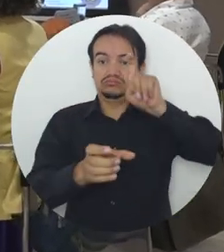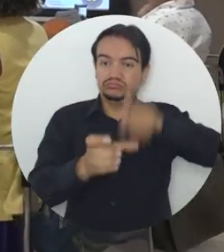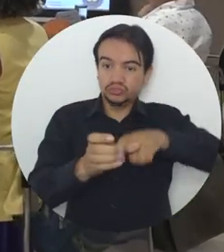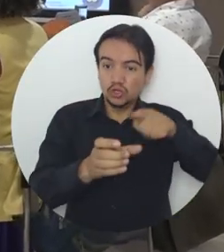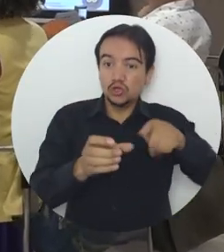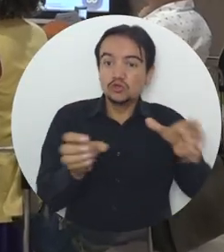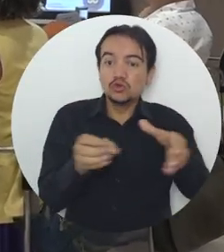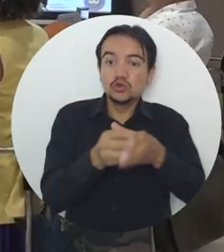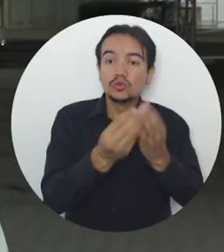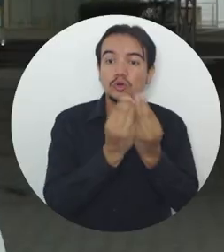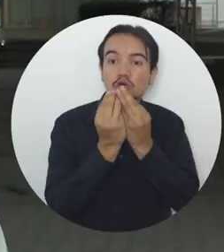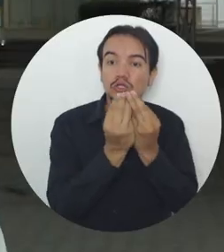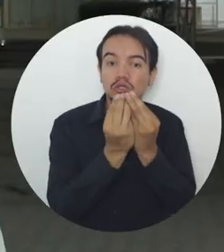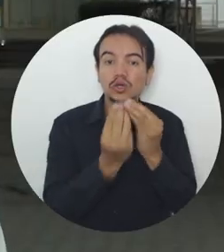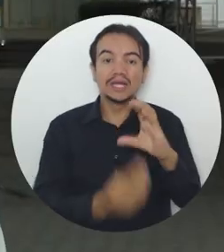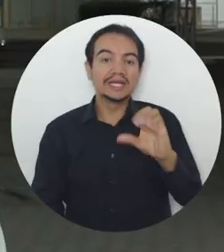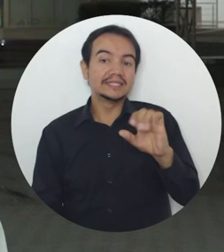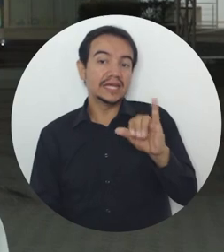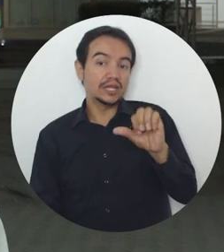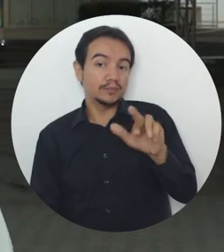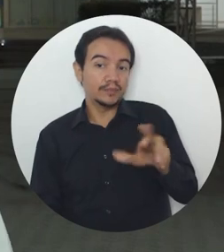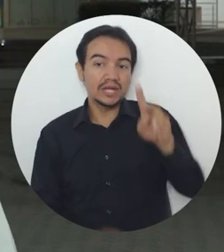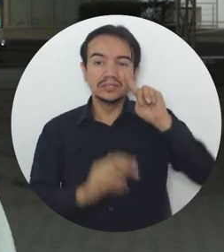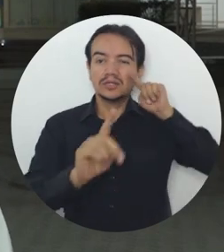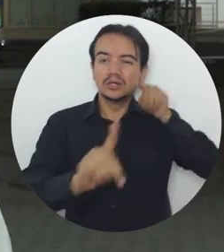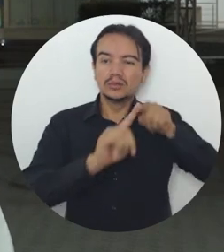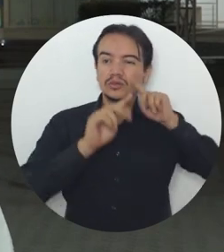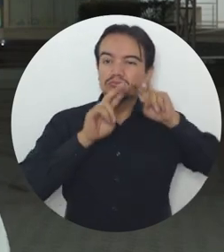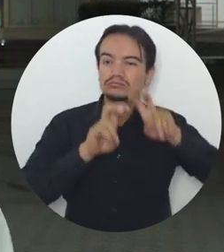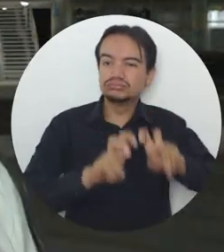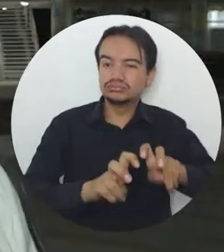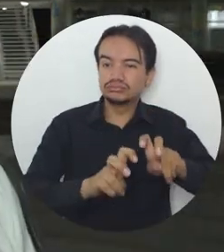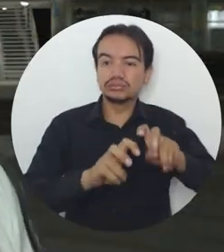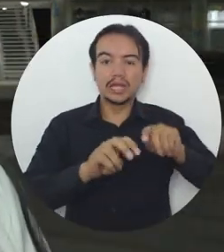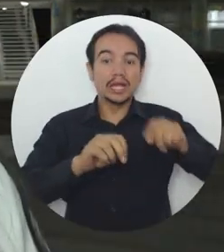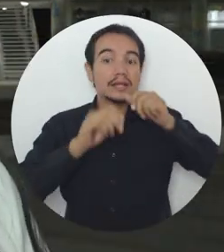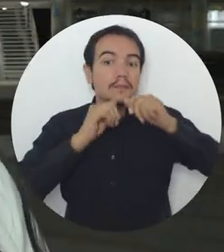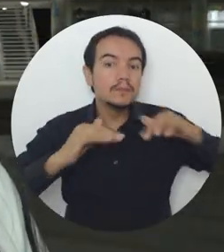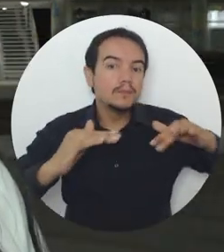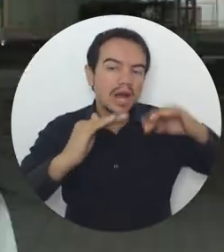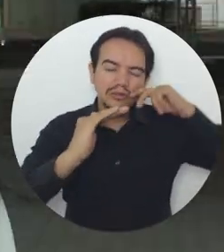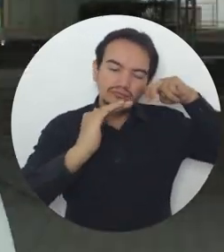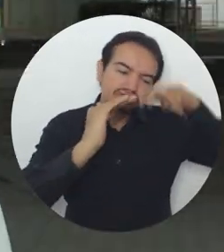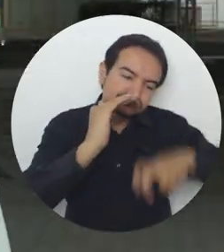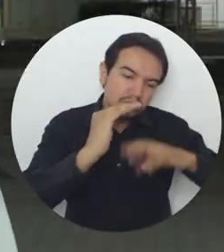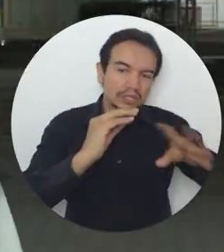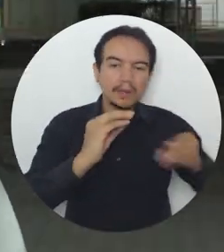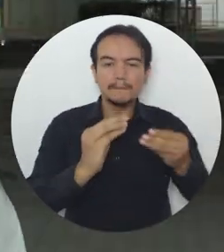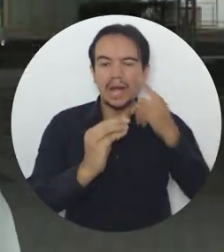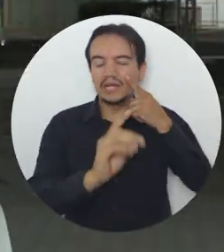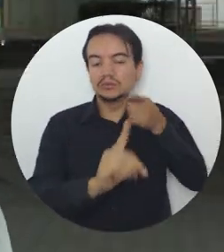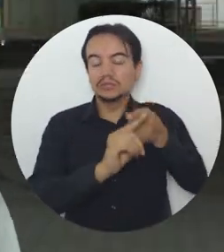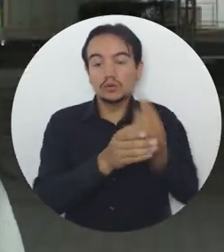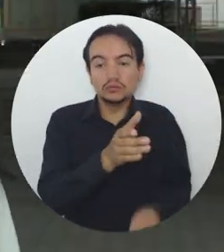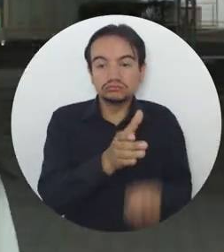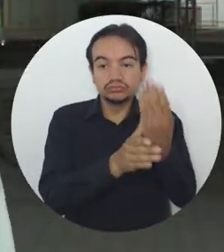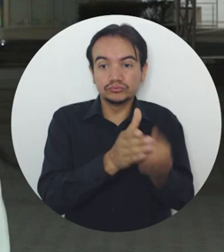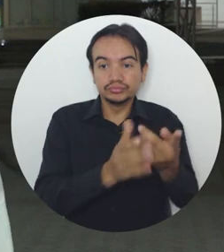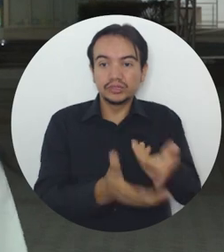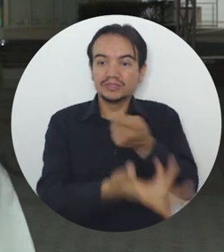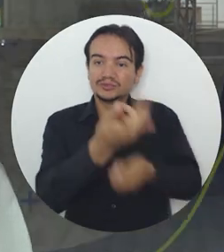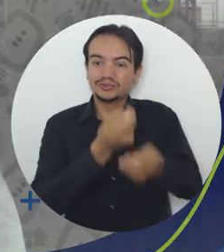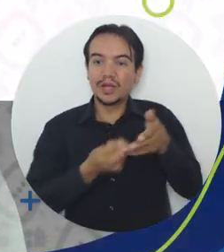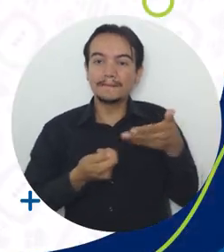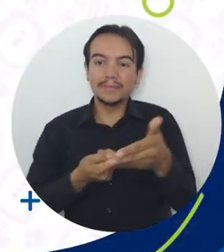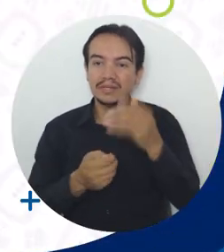dentro de CEIMAR frente a investigaciones en el mar en función del sector productivo turístico y